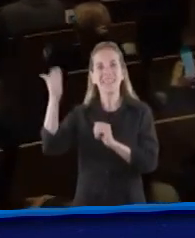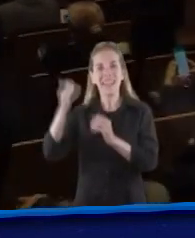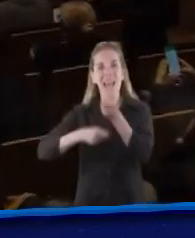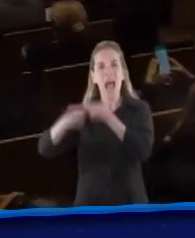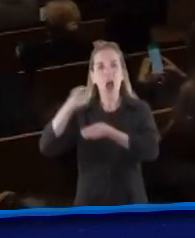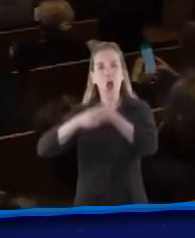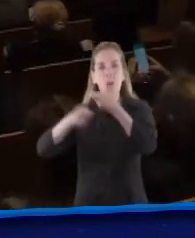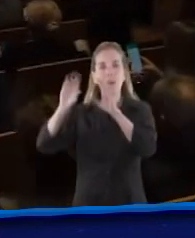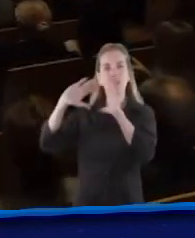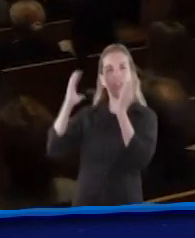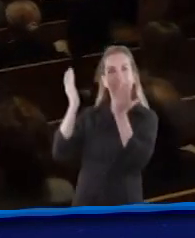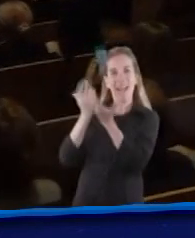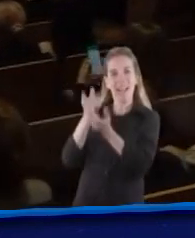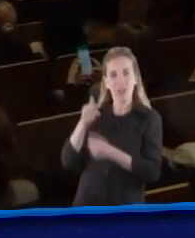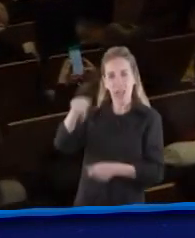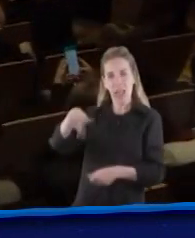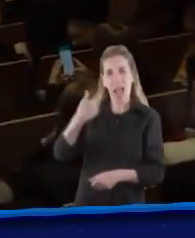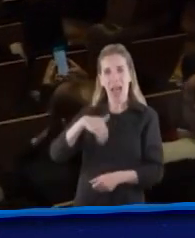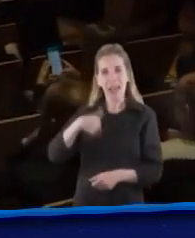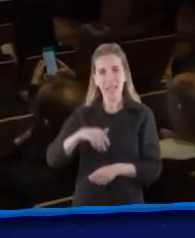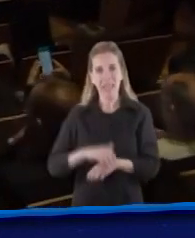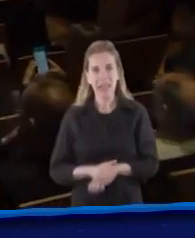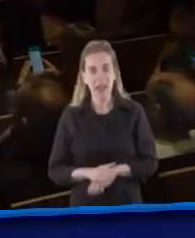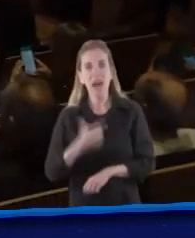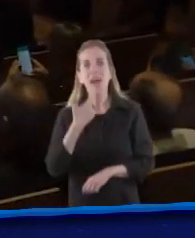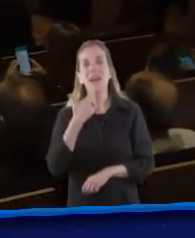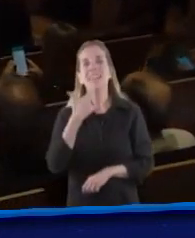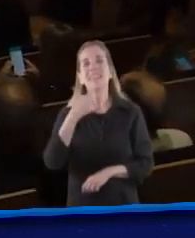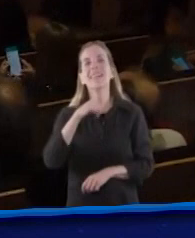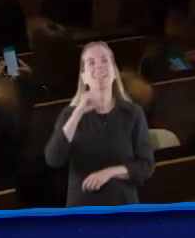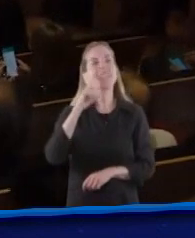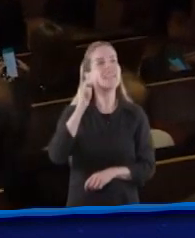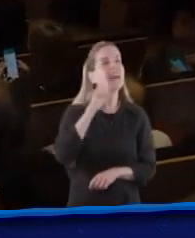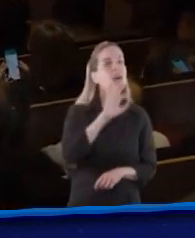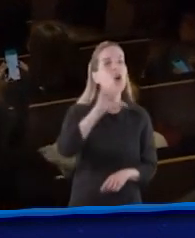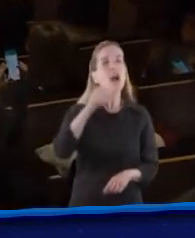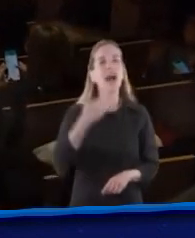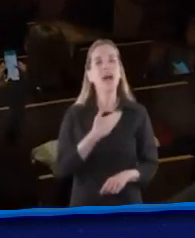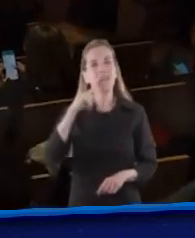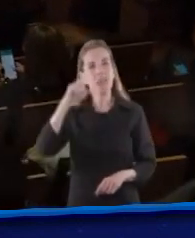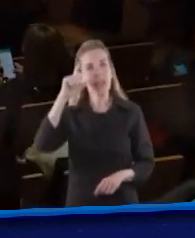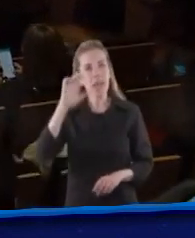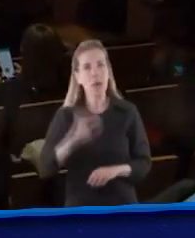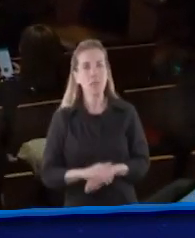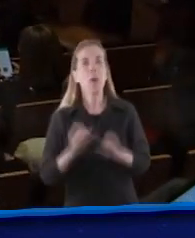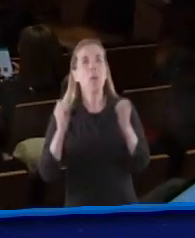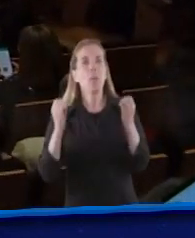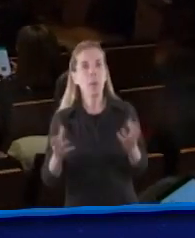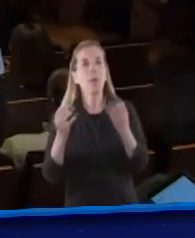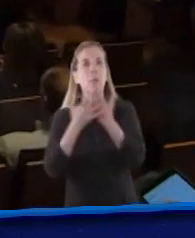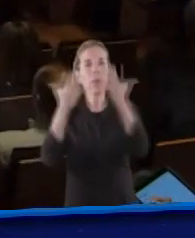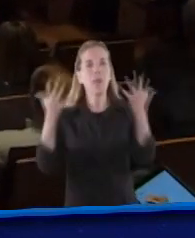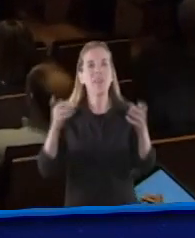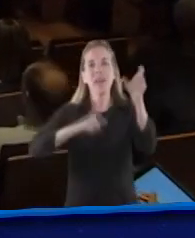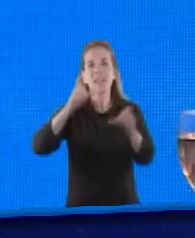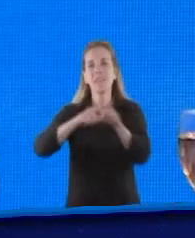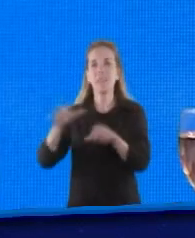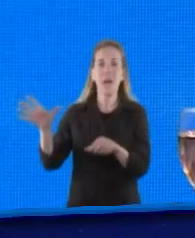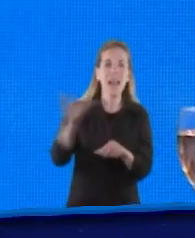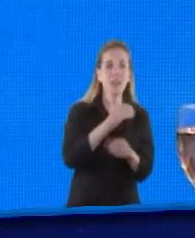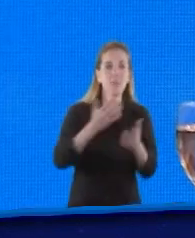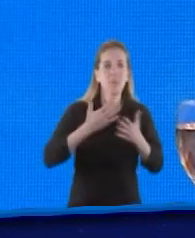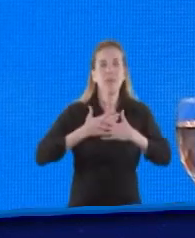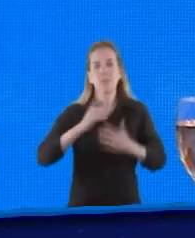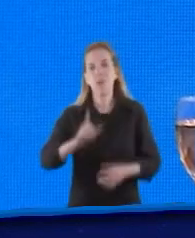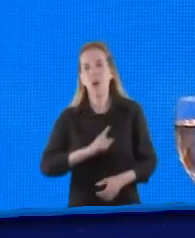la comunidad de destino compartido, que forma parte de una de estas premisas que se pretenden implementar en la nueva gobernanza global,